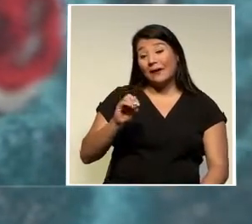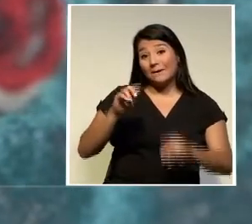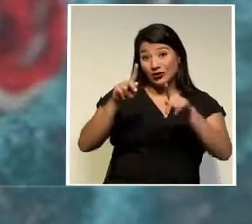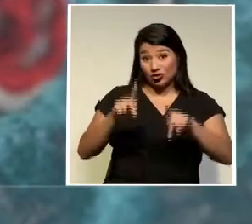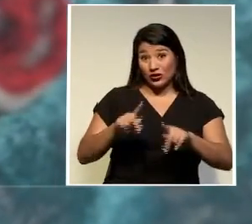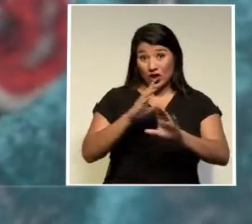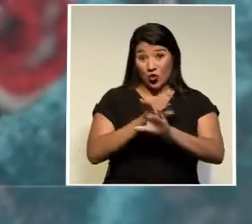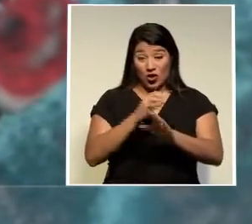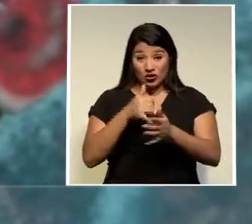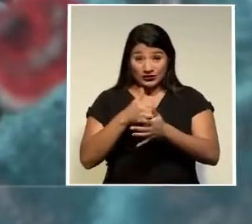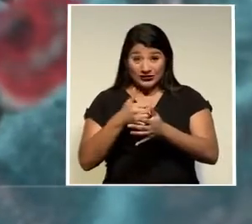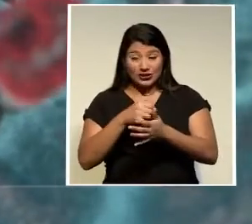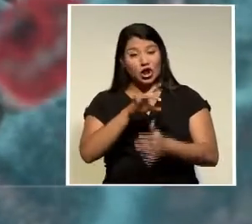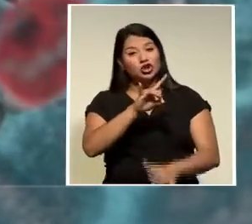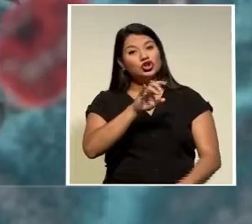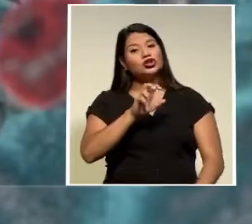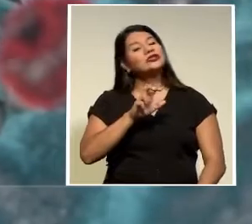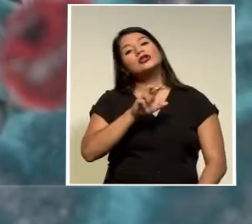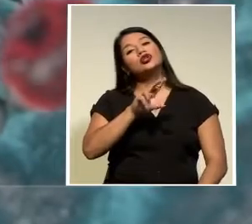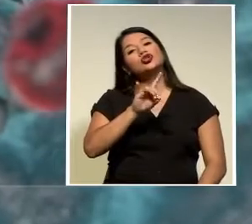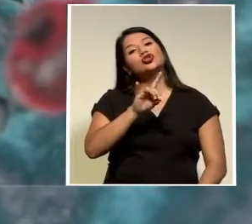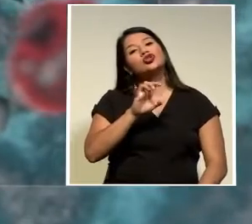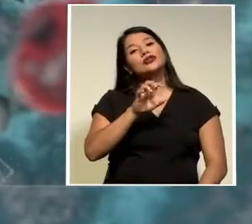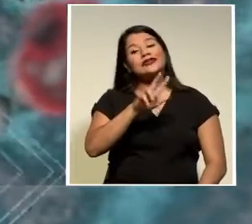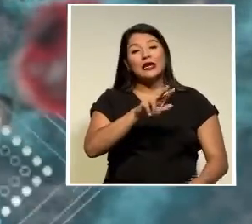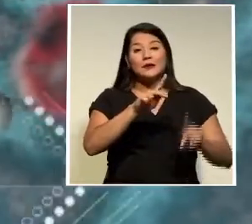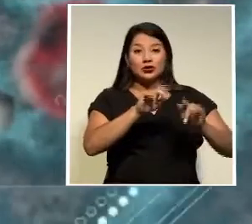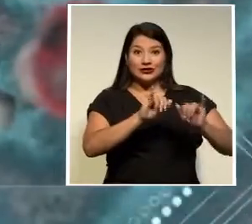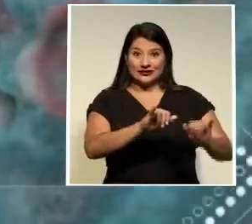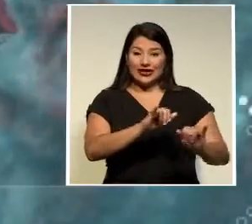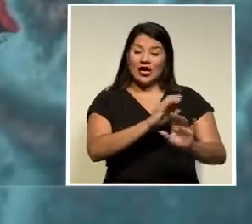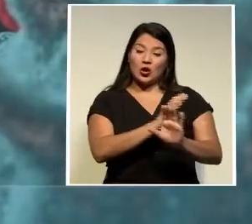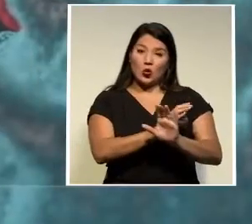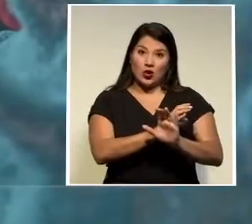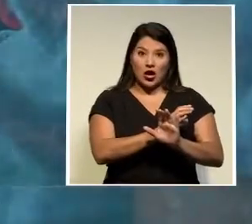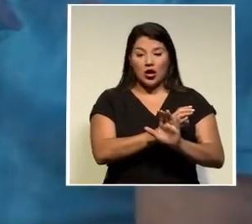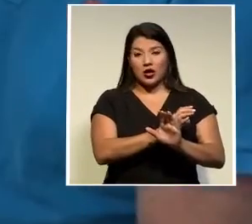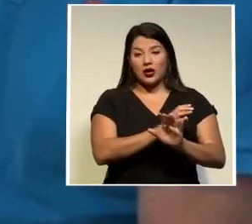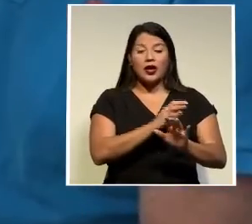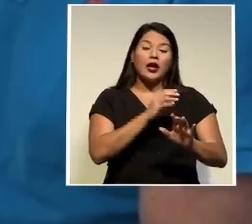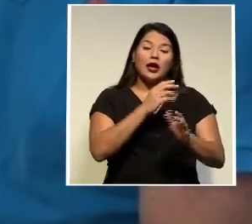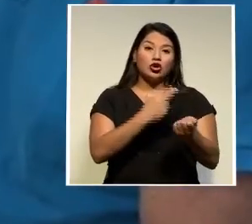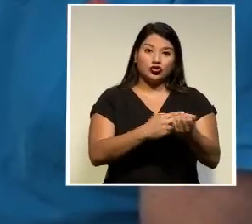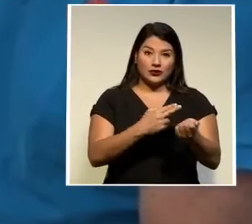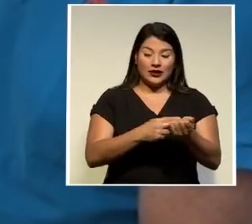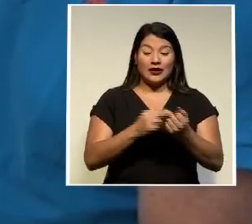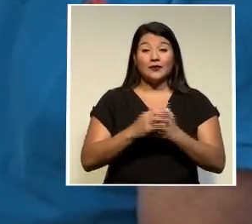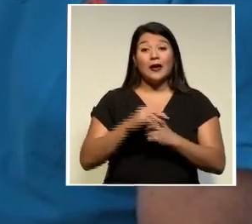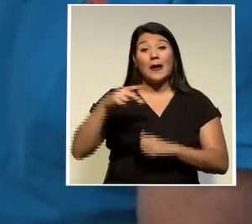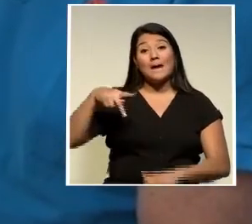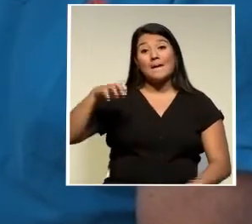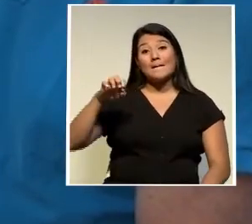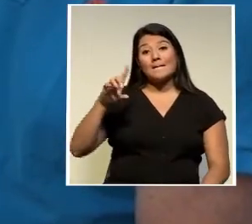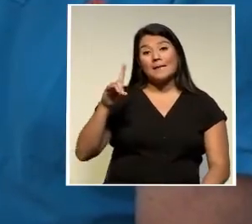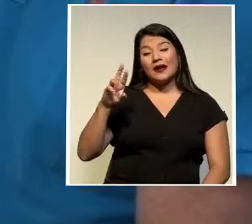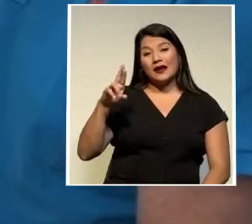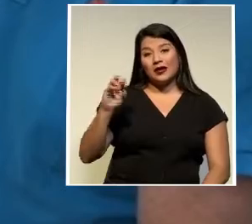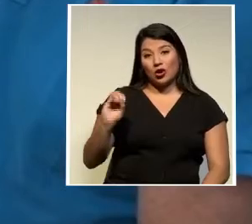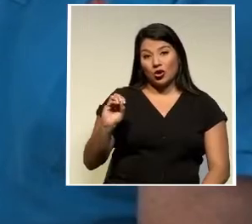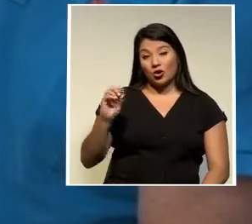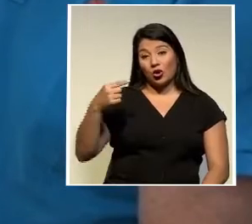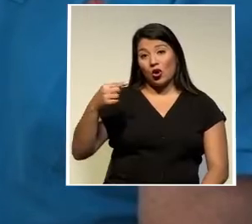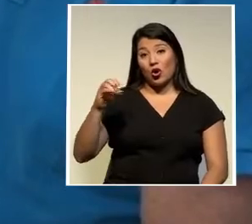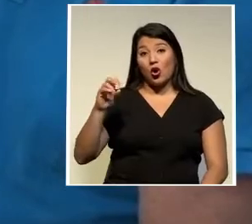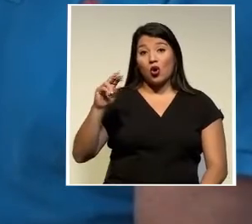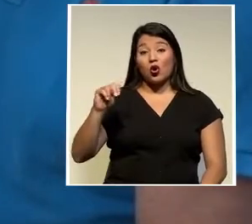803 en salón Precisamente el jerarca de salud interino Pedro González insiste en la necesidad